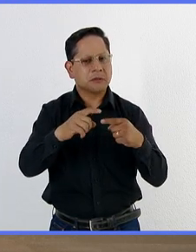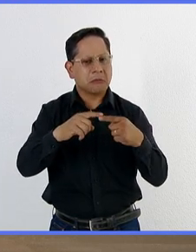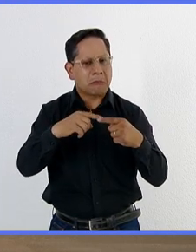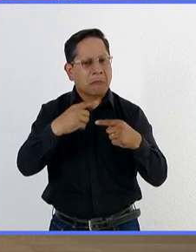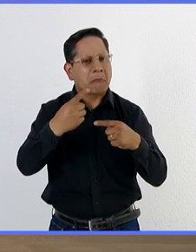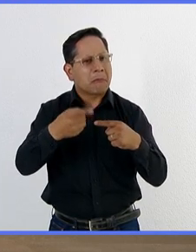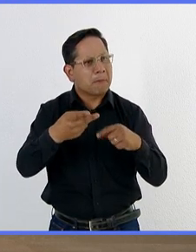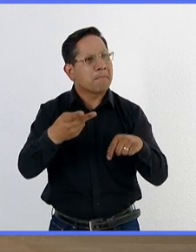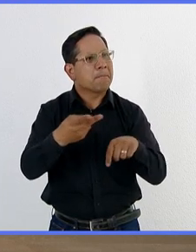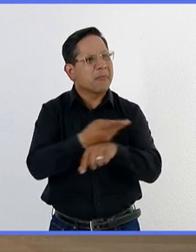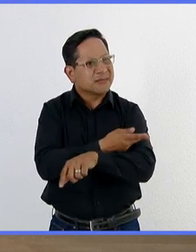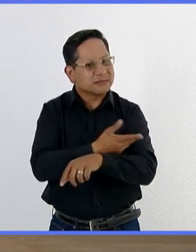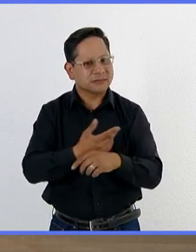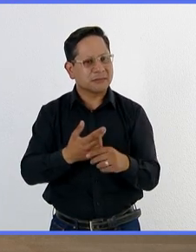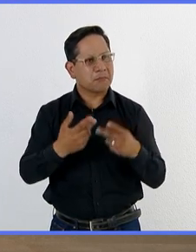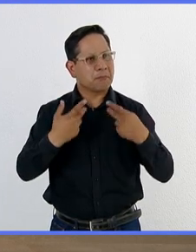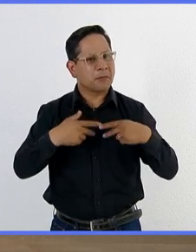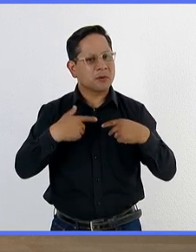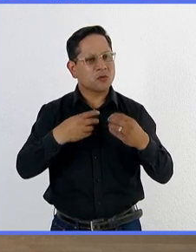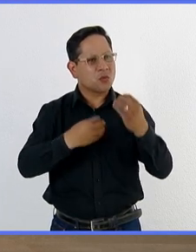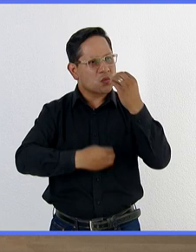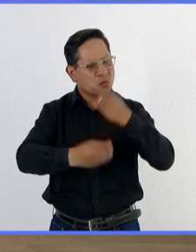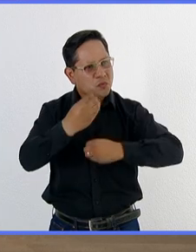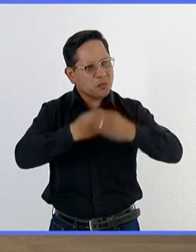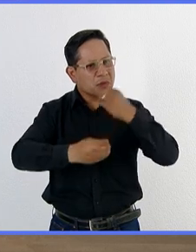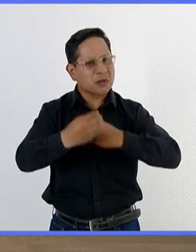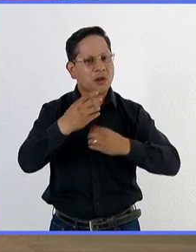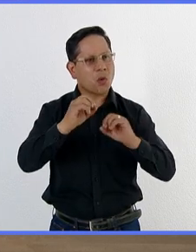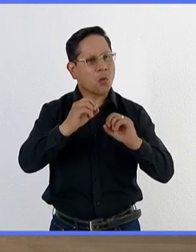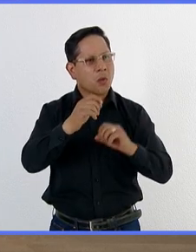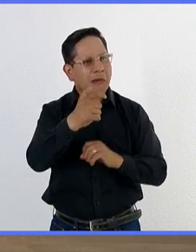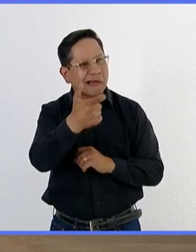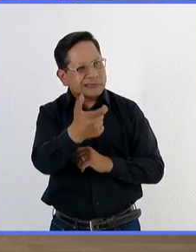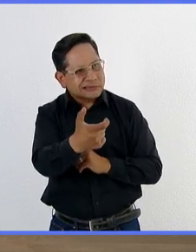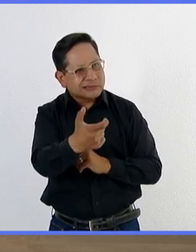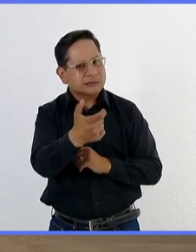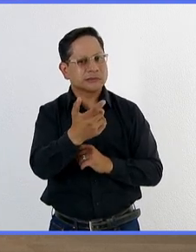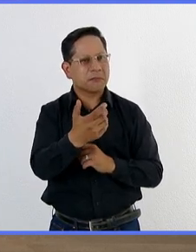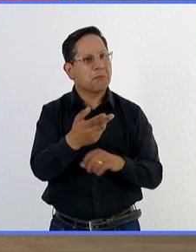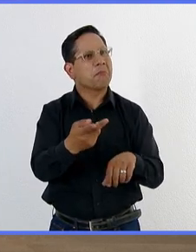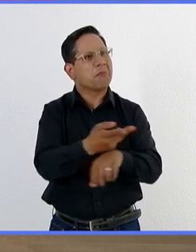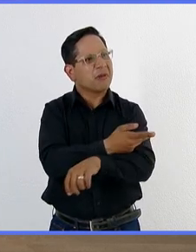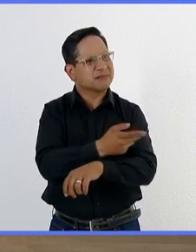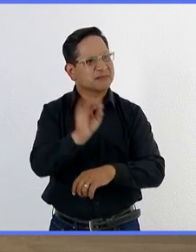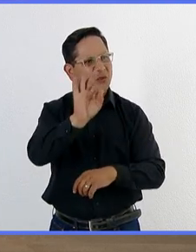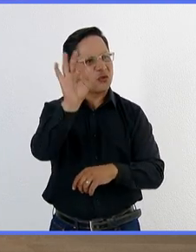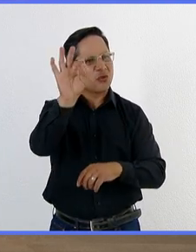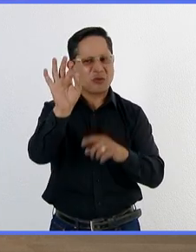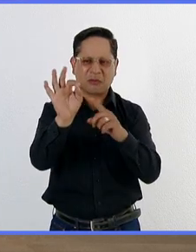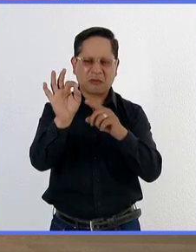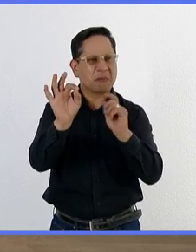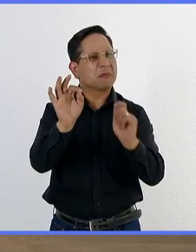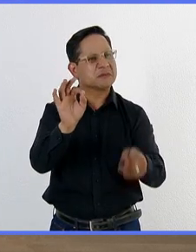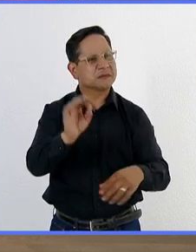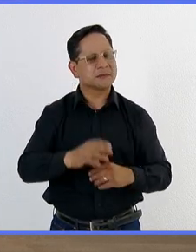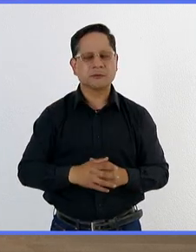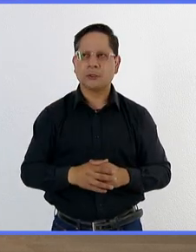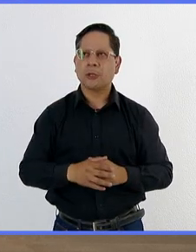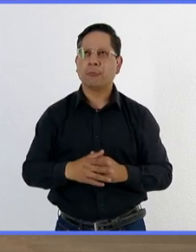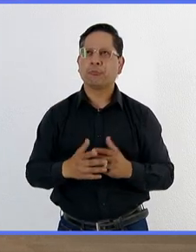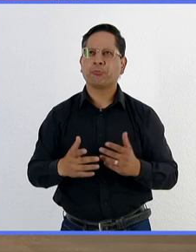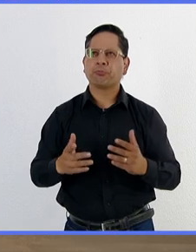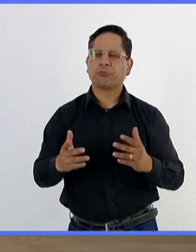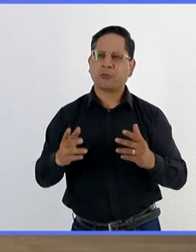digamos, socialmente, en términos de alimentación, en términos económicos, la presencia de esta mosca? Si hablamos en temas